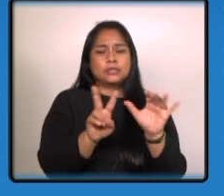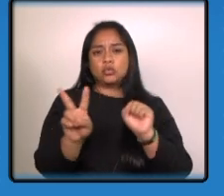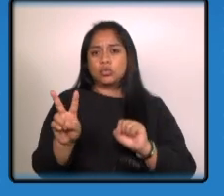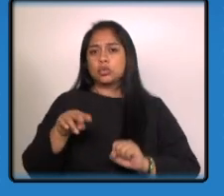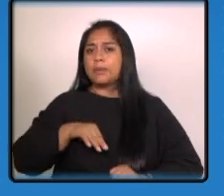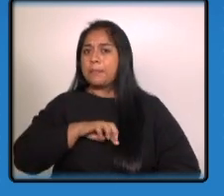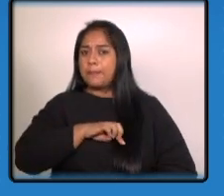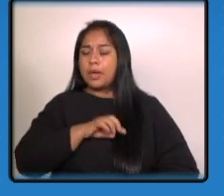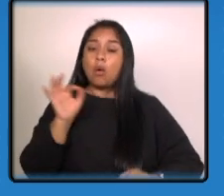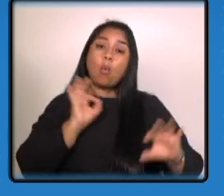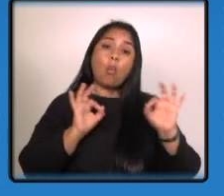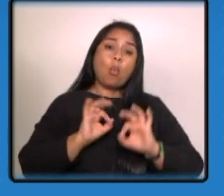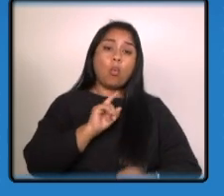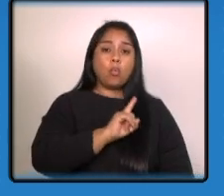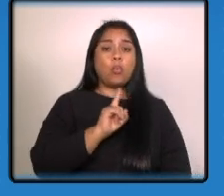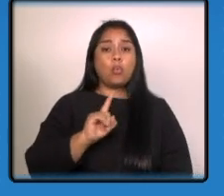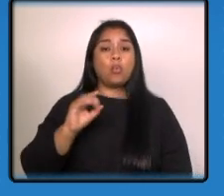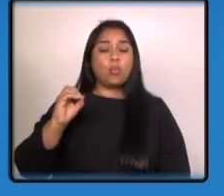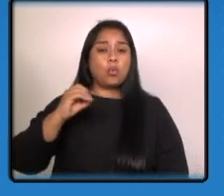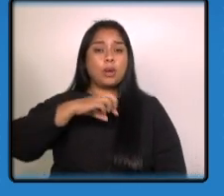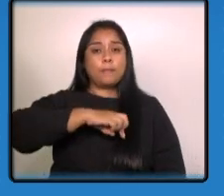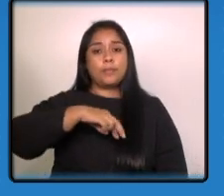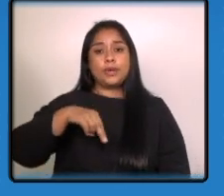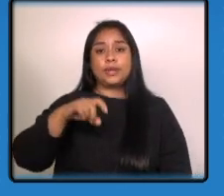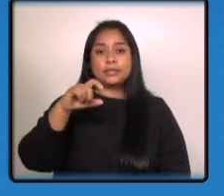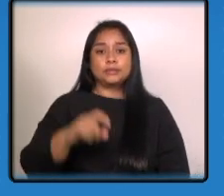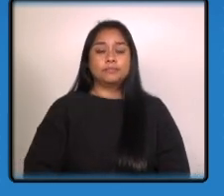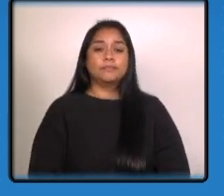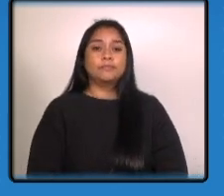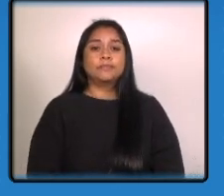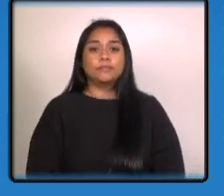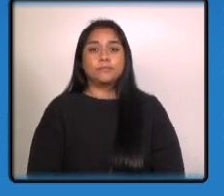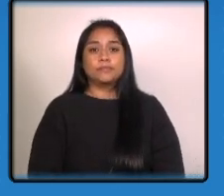o bien al 110 de la policía nacional civil